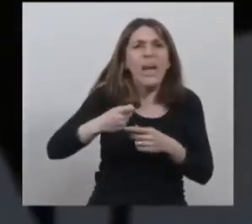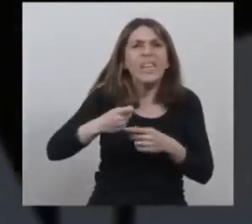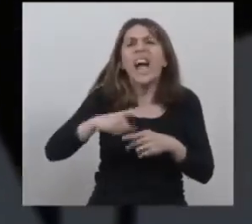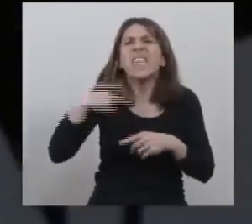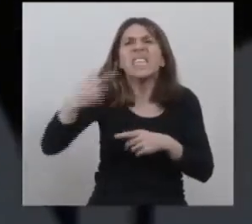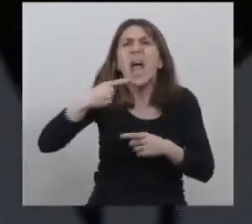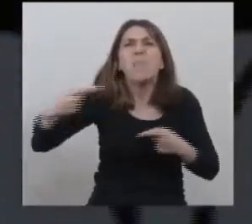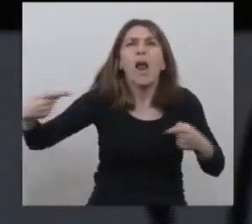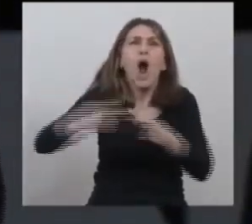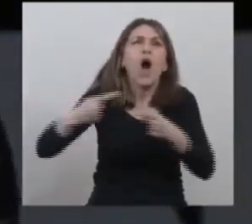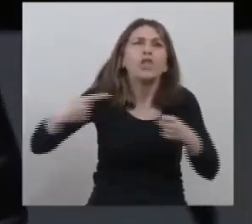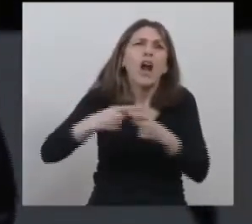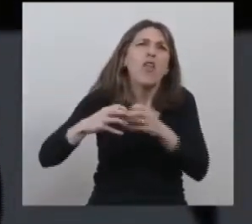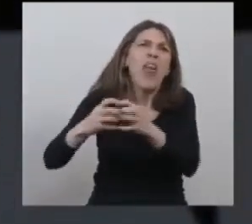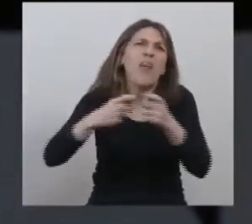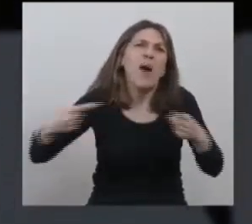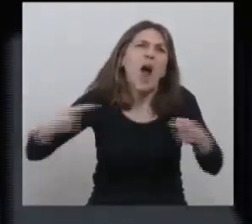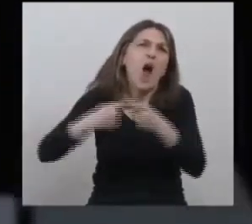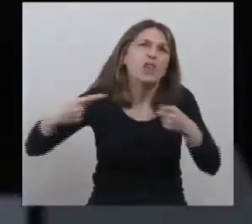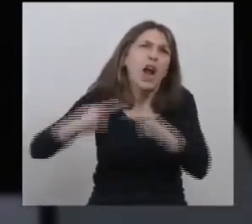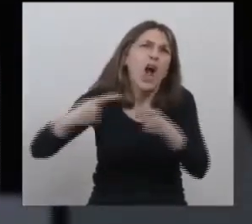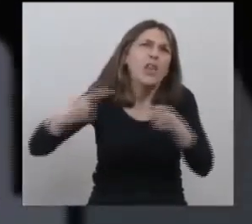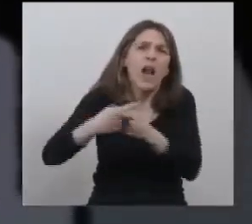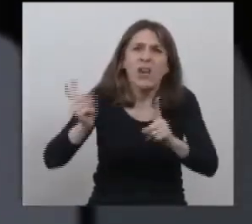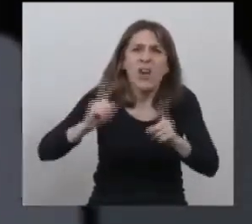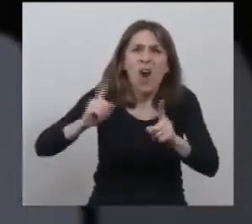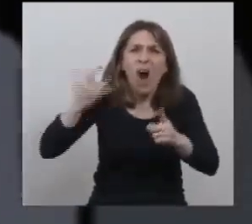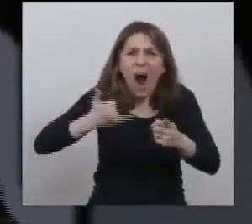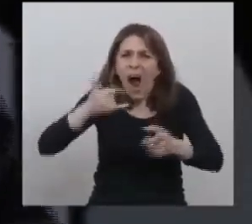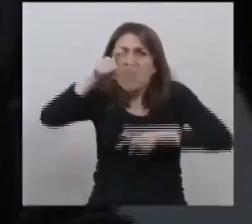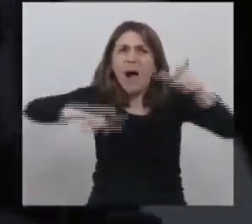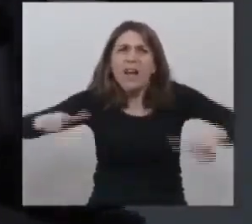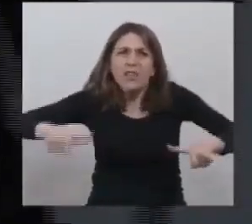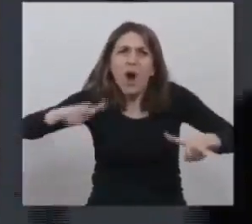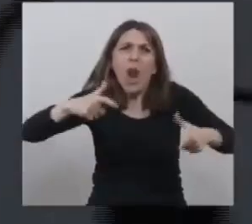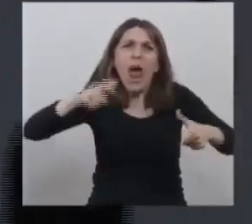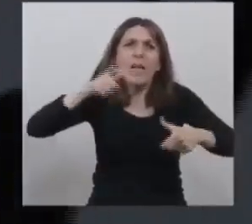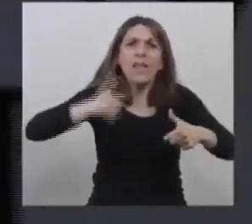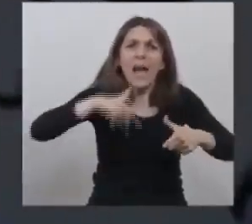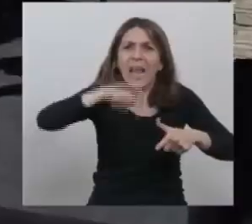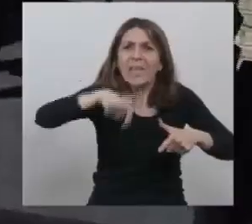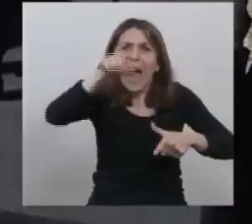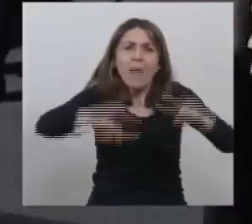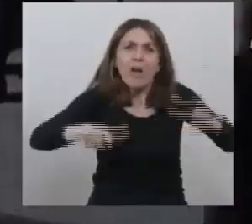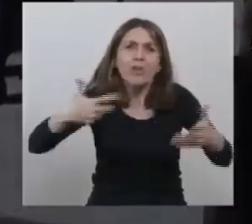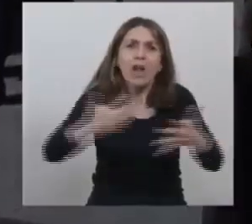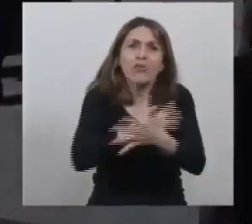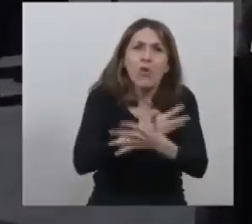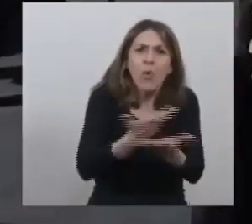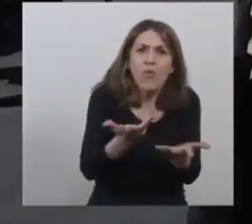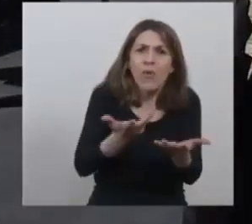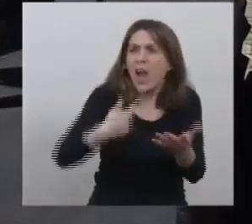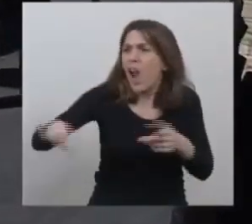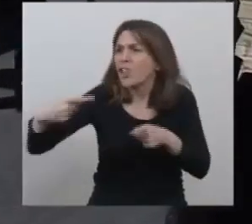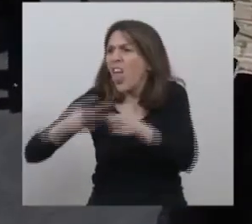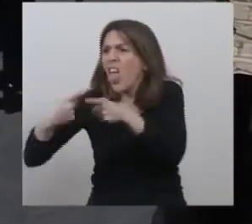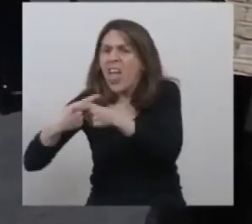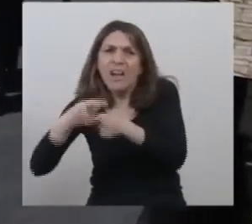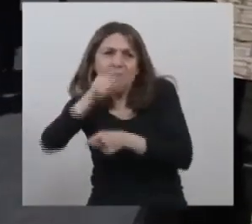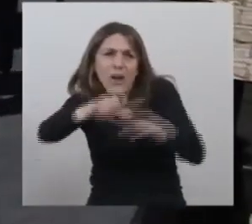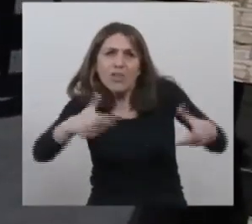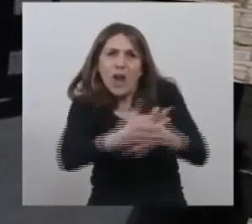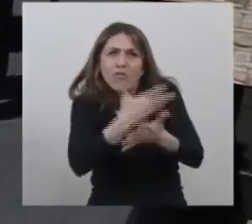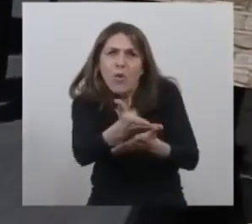disputa política que en el medio hay argentinos y argentinas que sufren argentinos y argentinas que necesiten